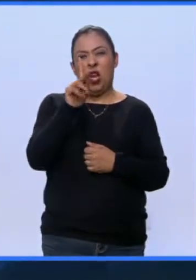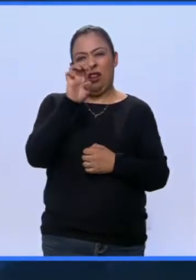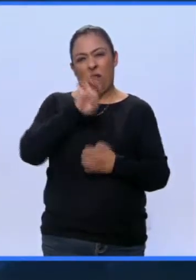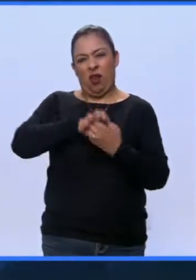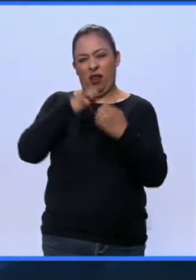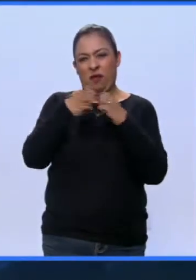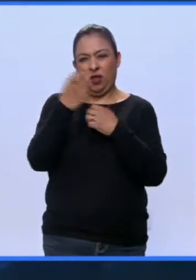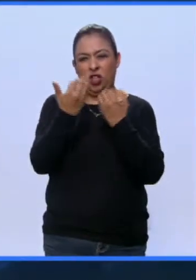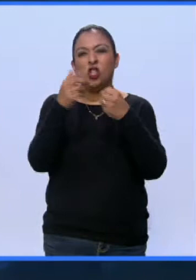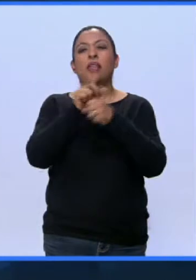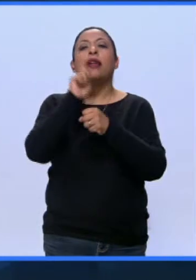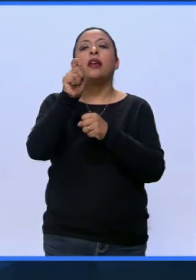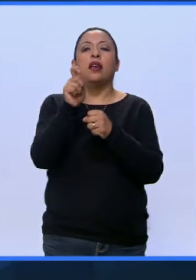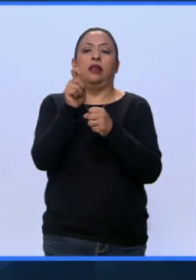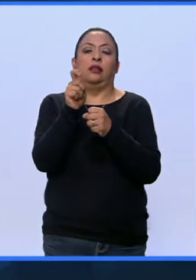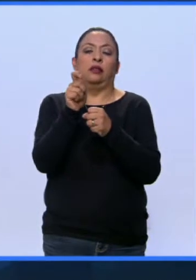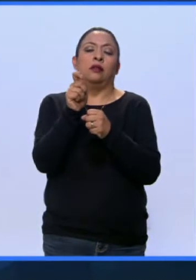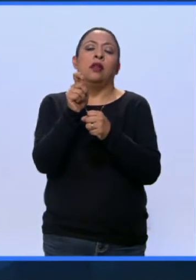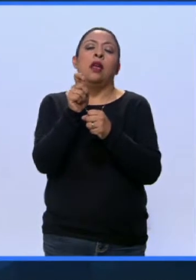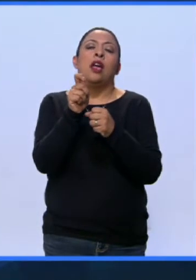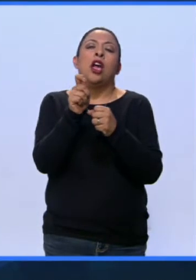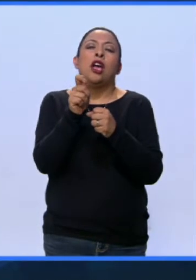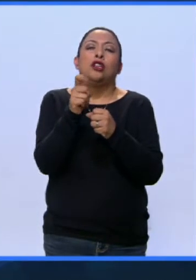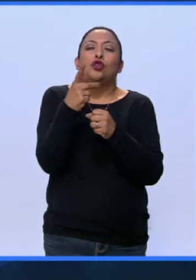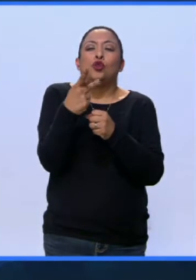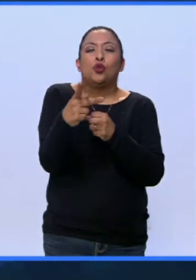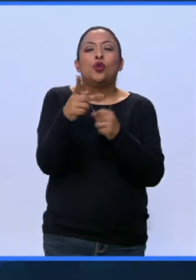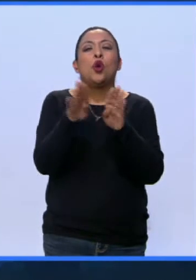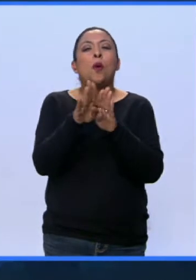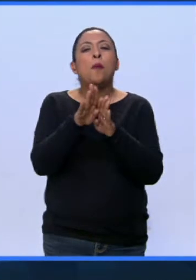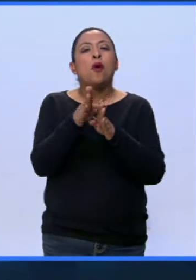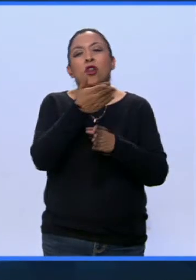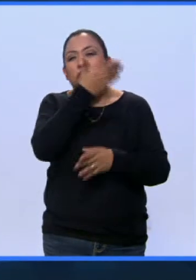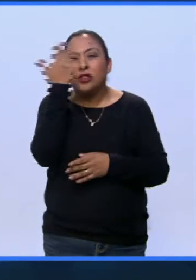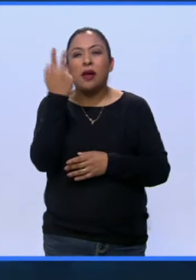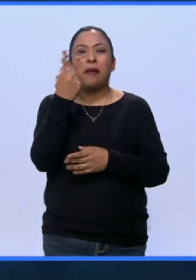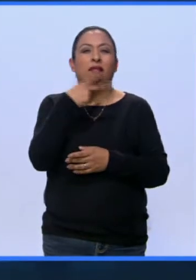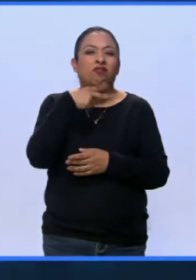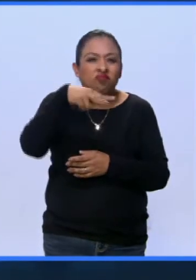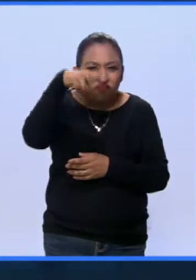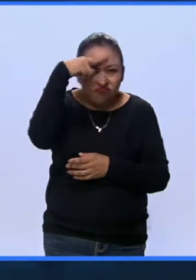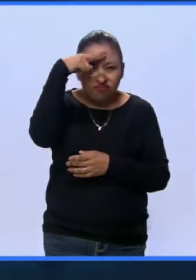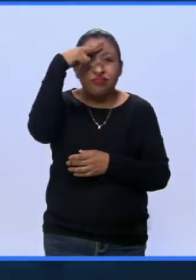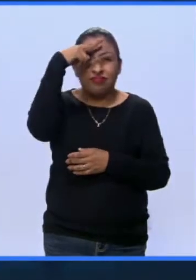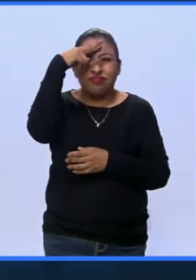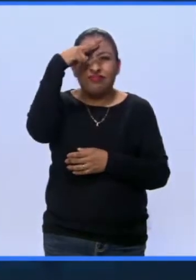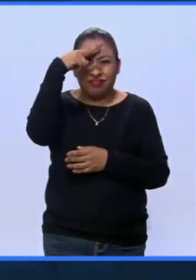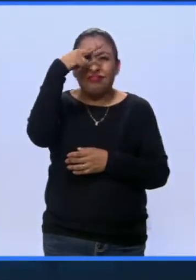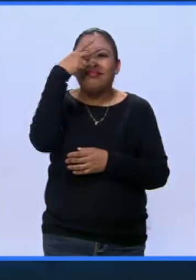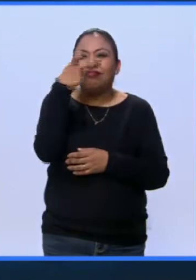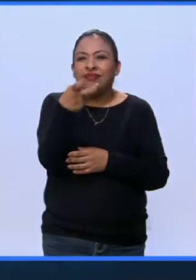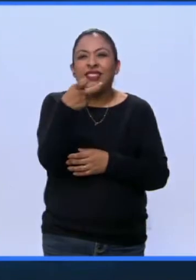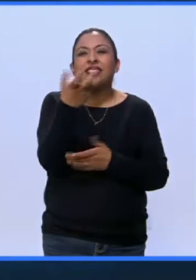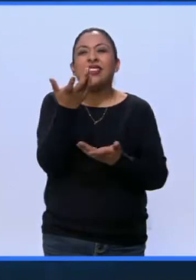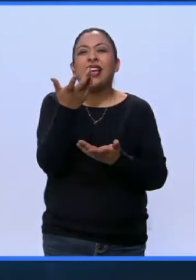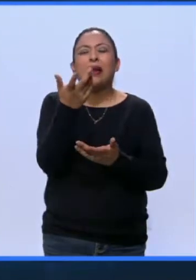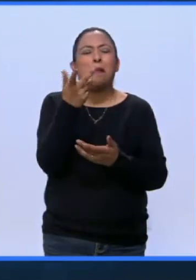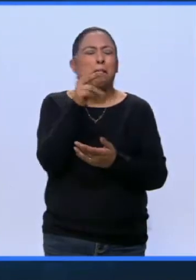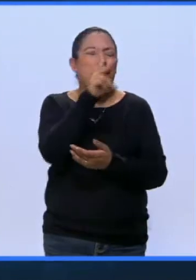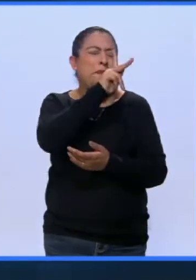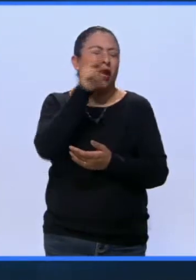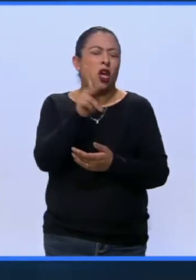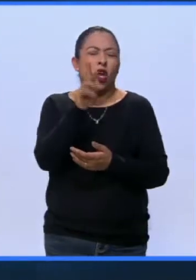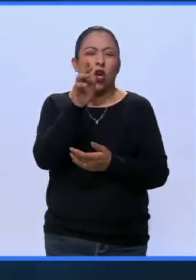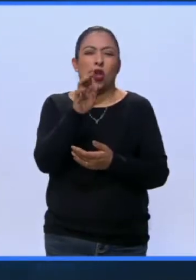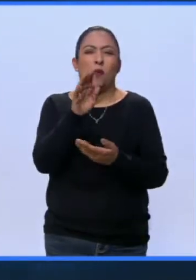Yo creo que el peor enemigo es el desconocimiento, es la ignorancia, digamos, es la